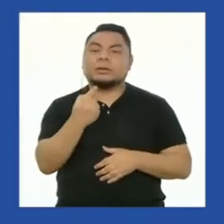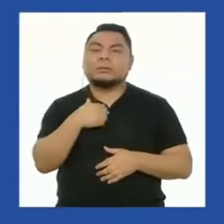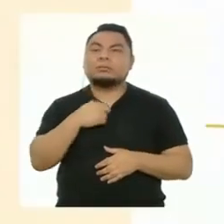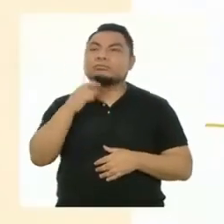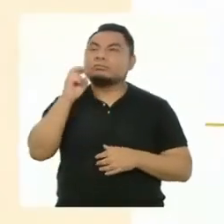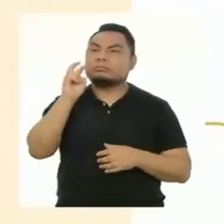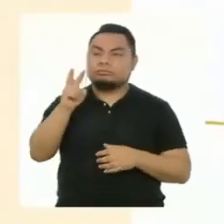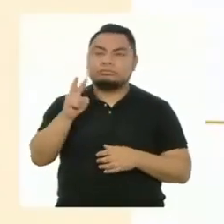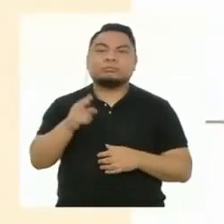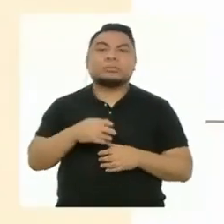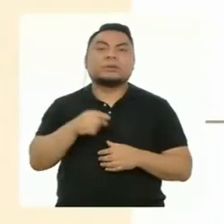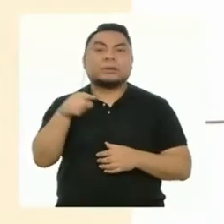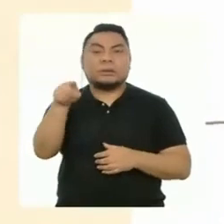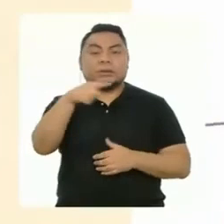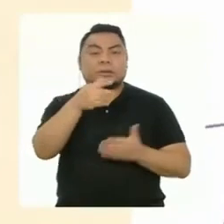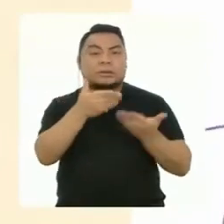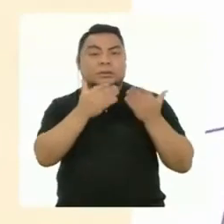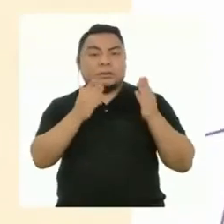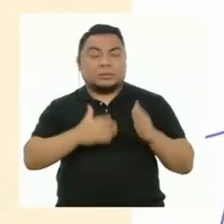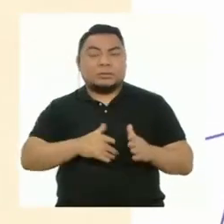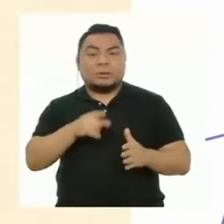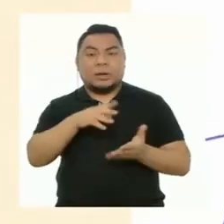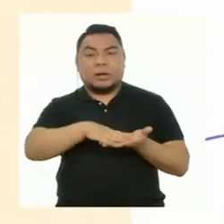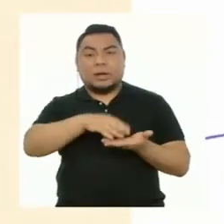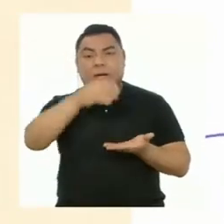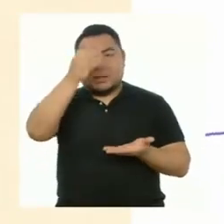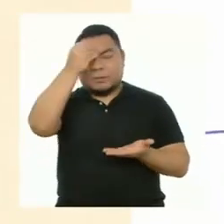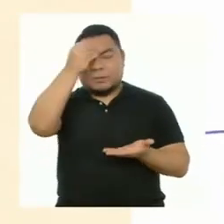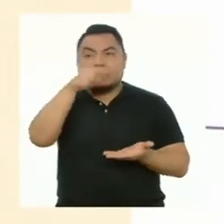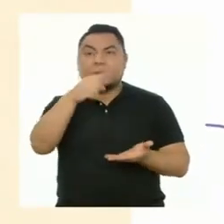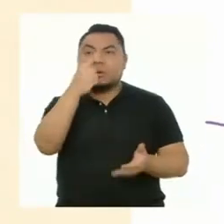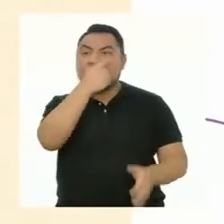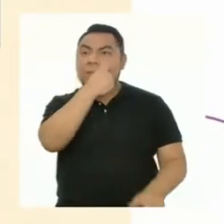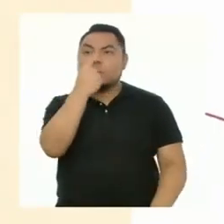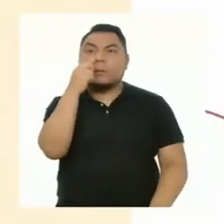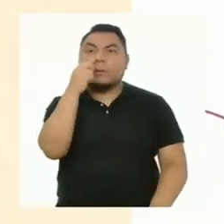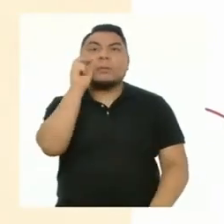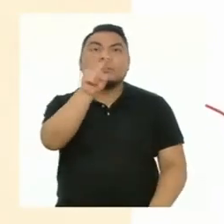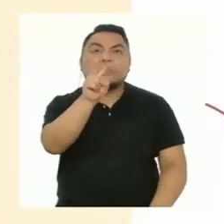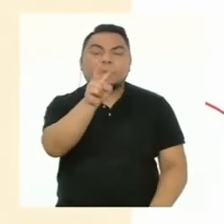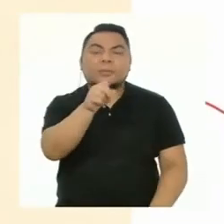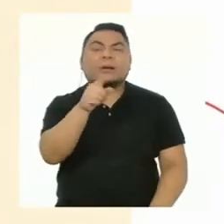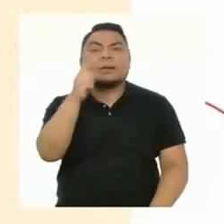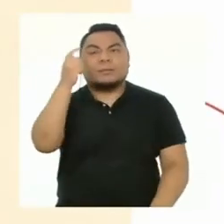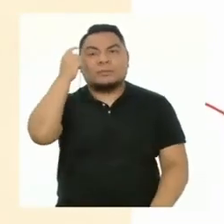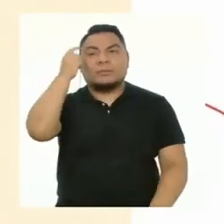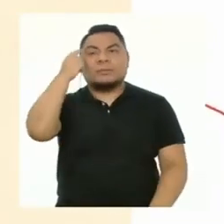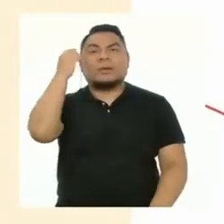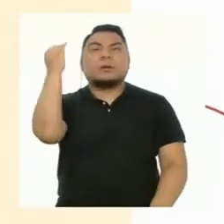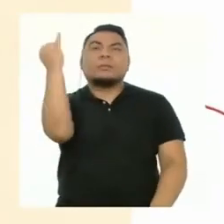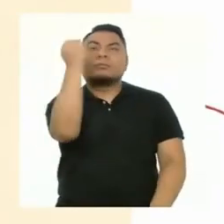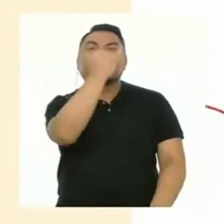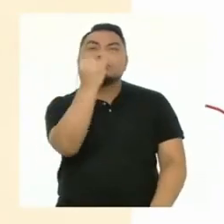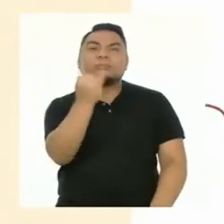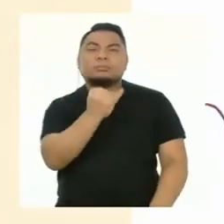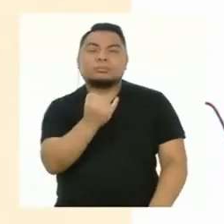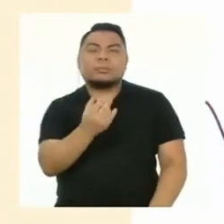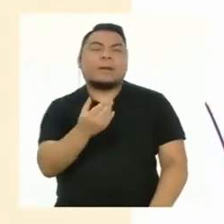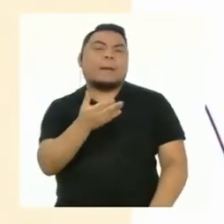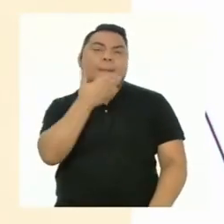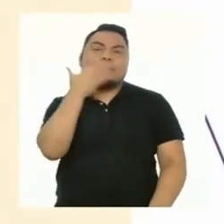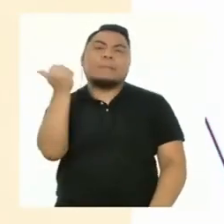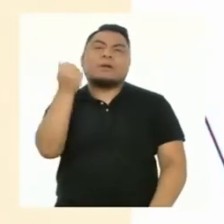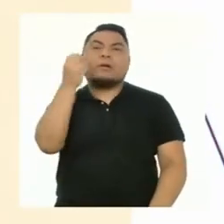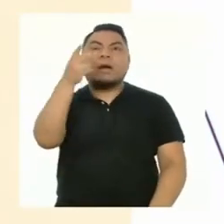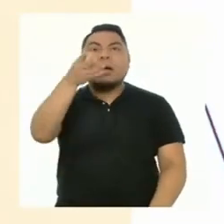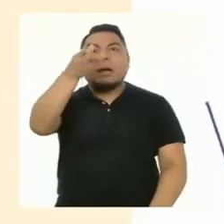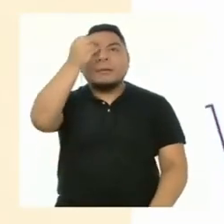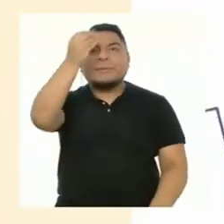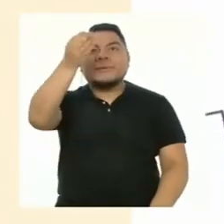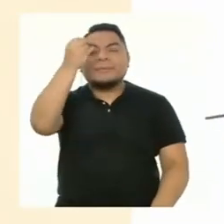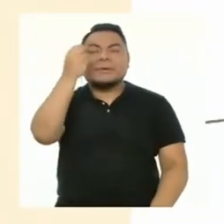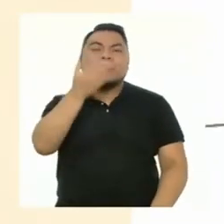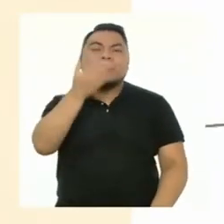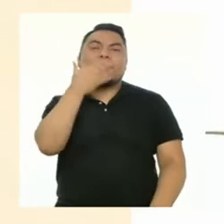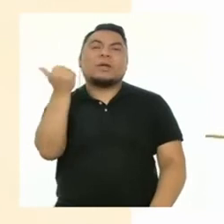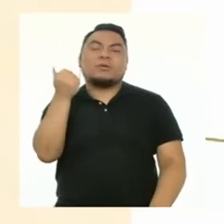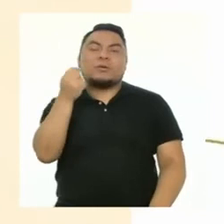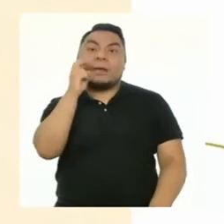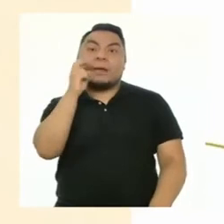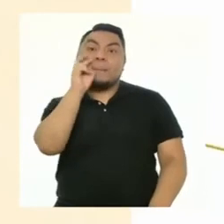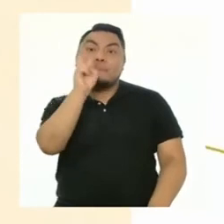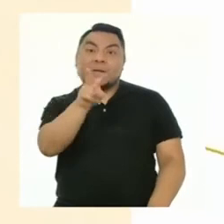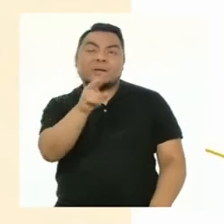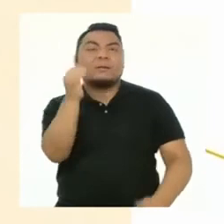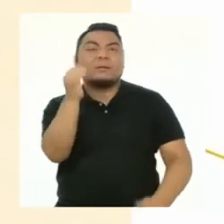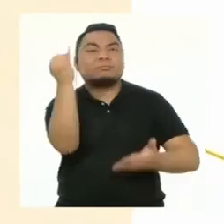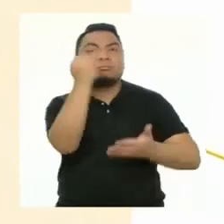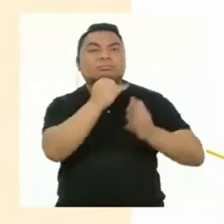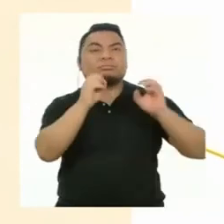kinestésico. Los estudiantes que aprenden de manera visual piensan en imágenes y asimilan mejor esta información que pueden